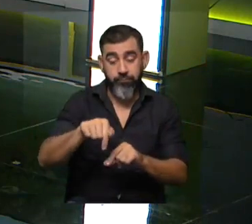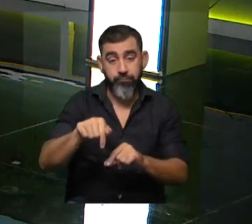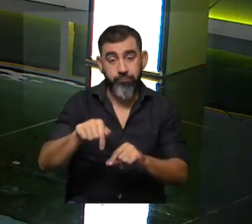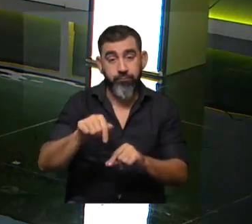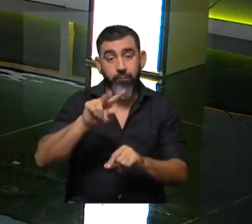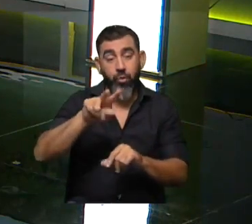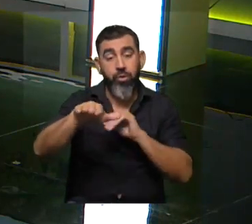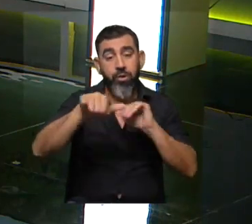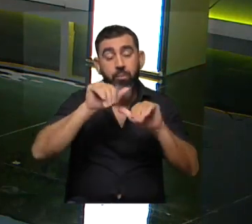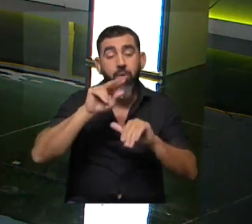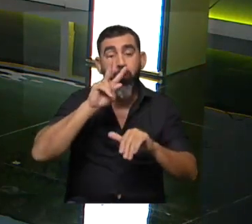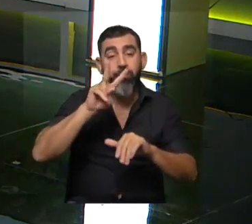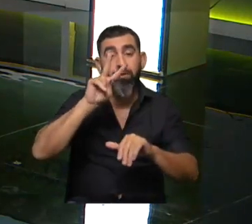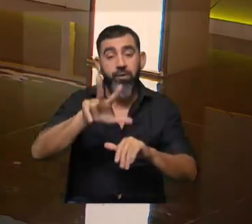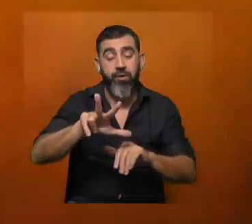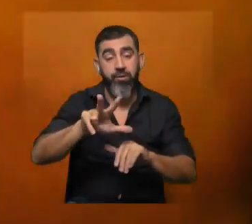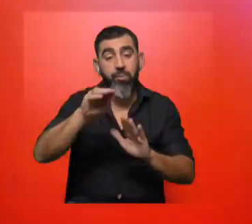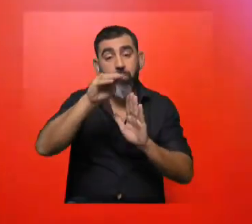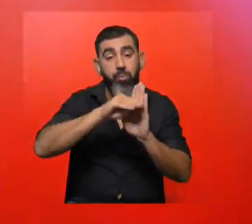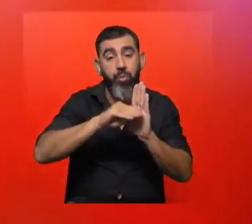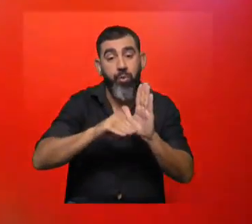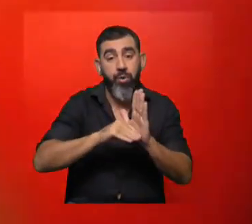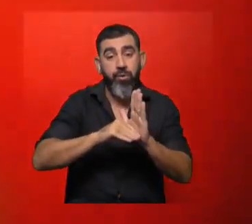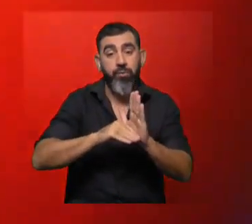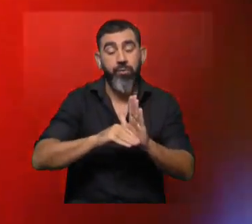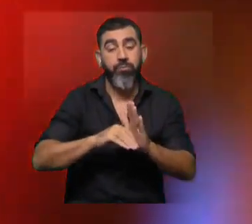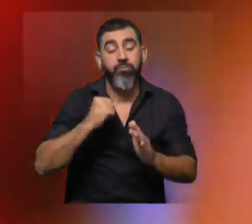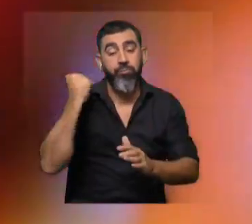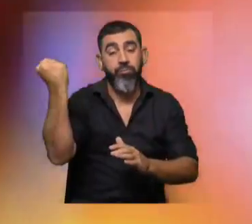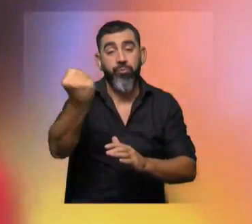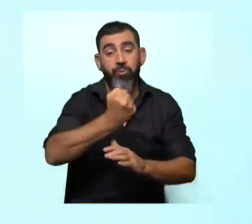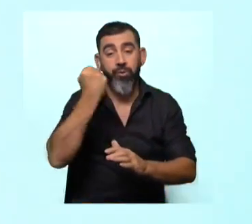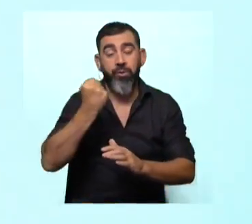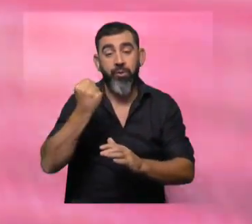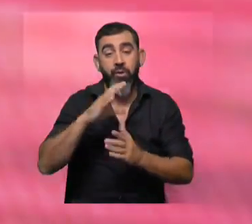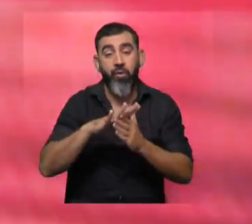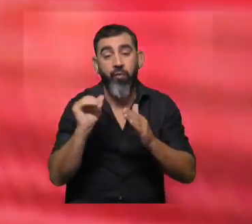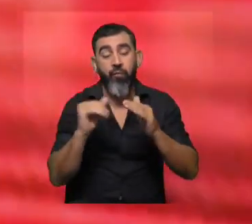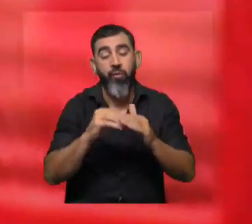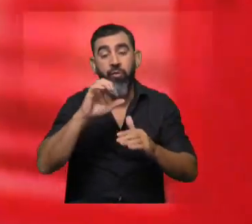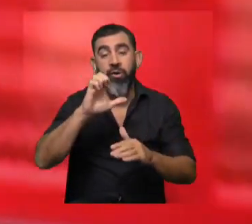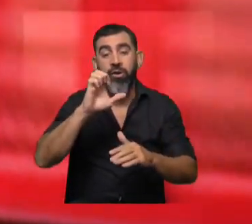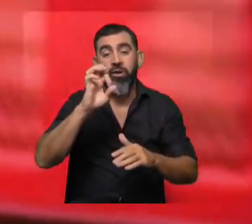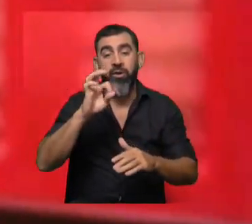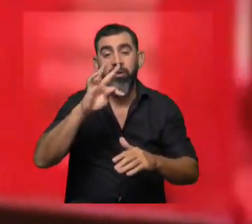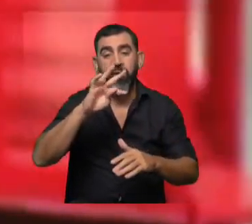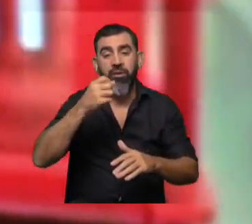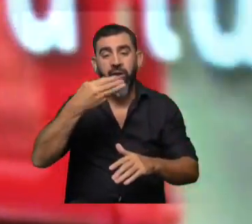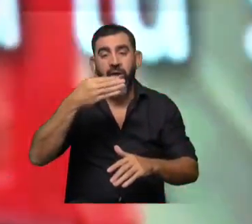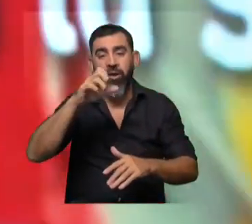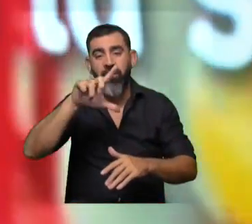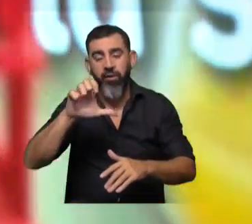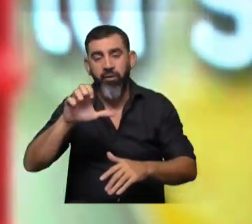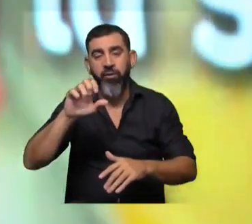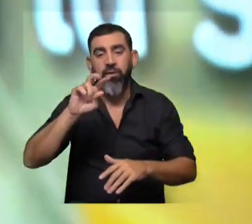los dos llamados 2023 de los programas tal vez más insignia de ANI que son los fondos Clemente Estable y María Viñas. Con, en